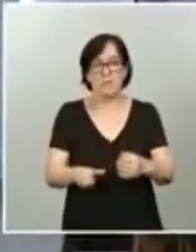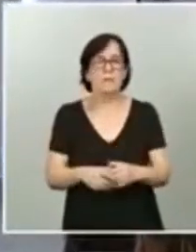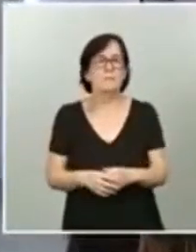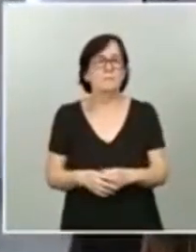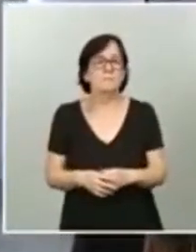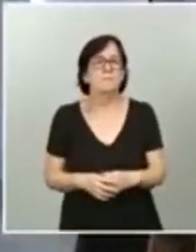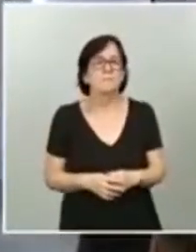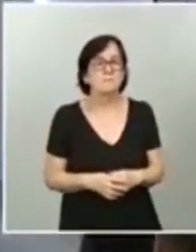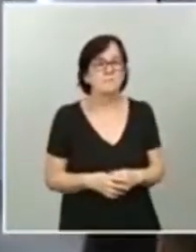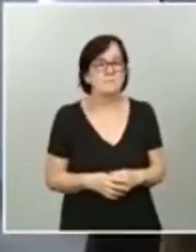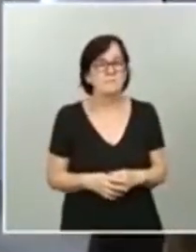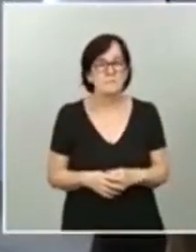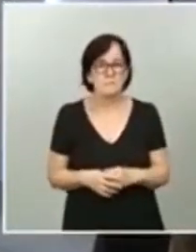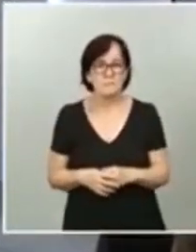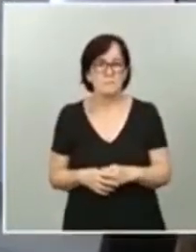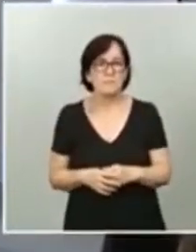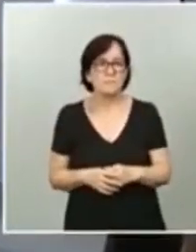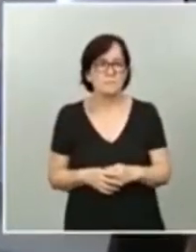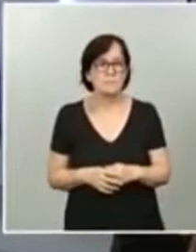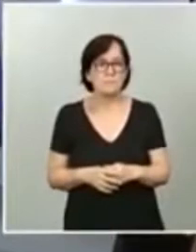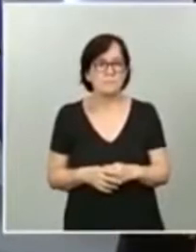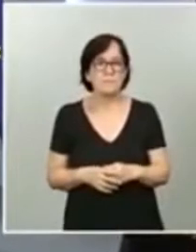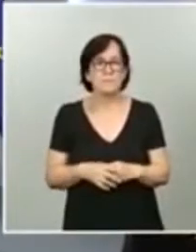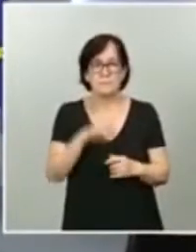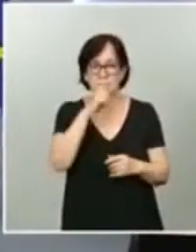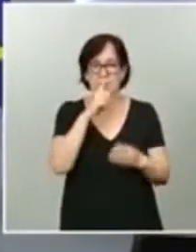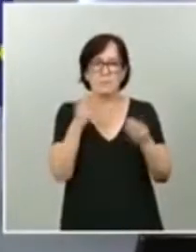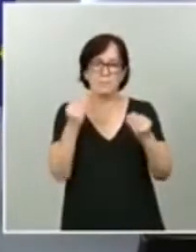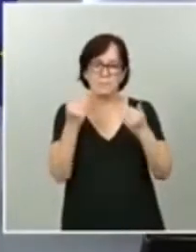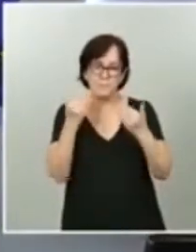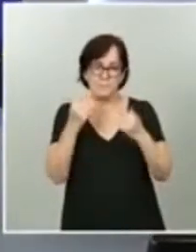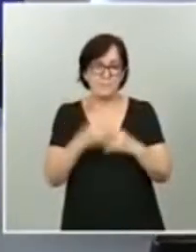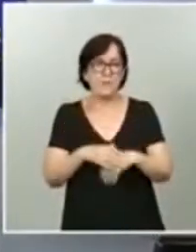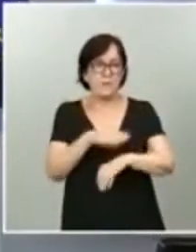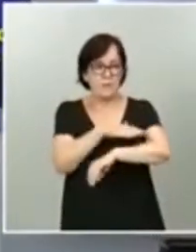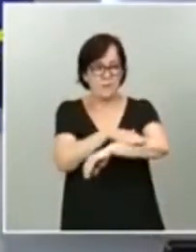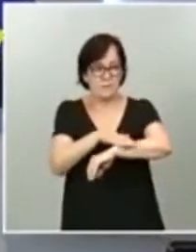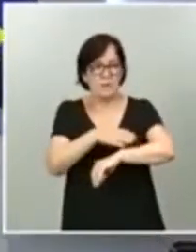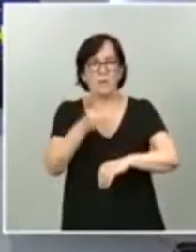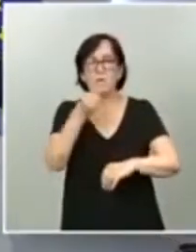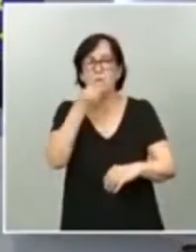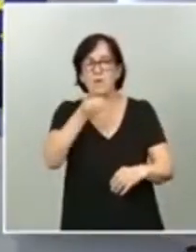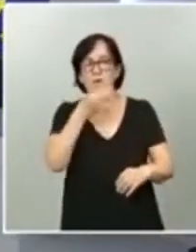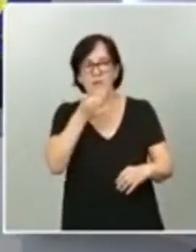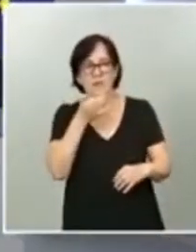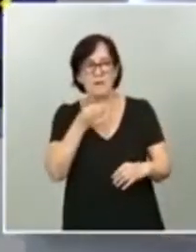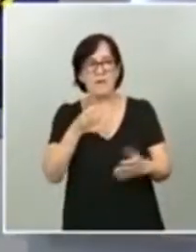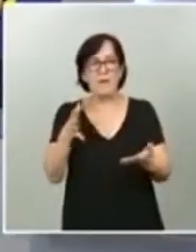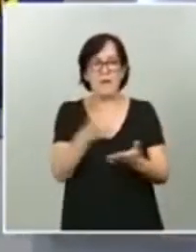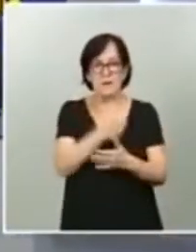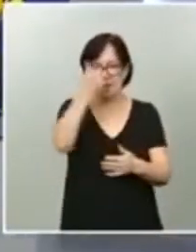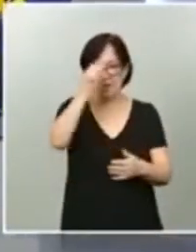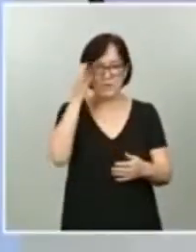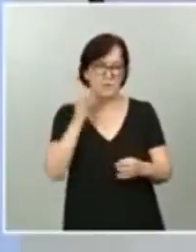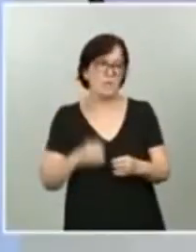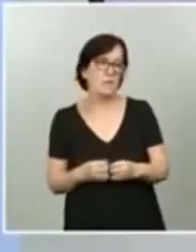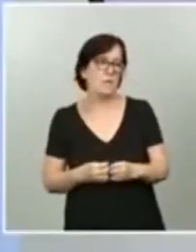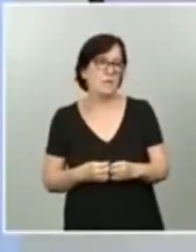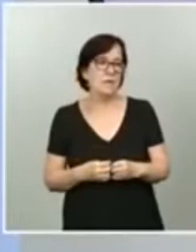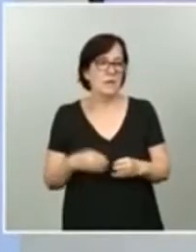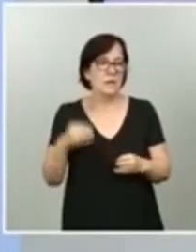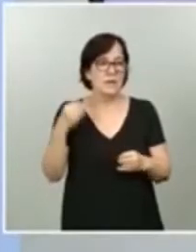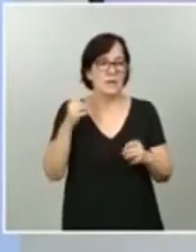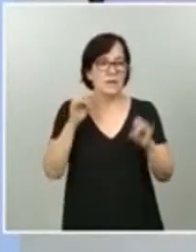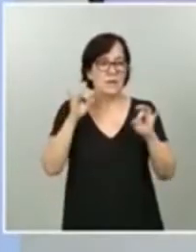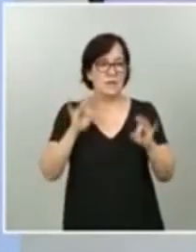Muchas gracias, ministra, y muy buenas tardes a todas y todos. Del mismo modo que el